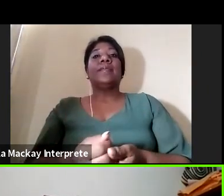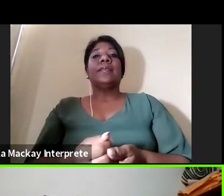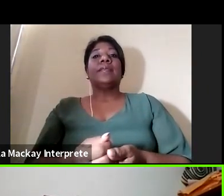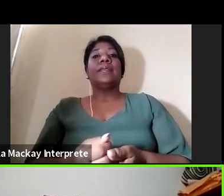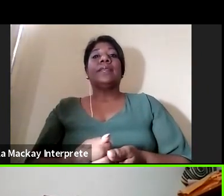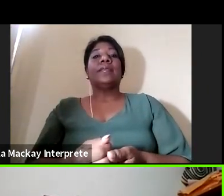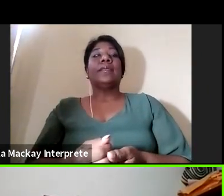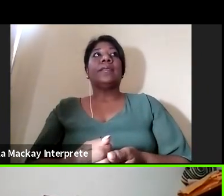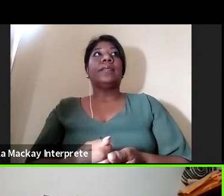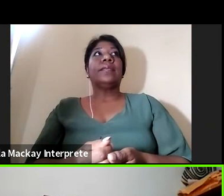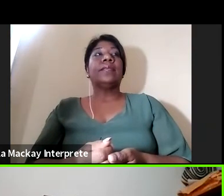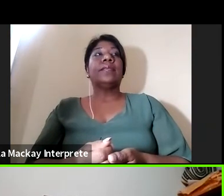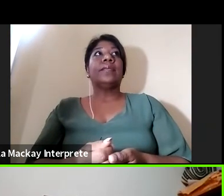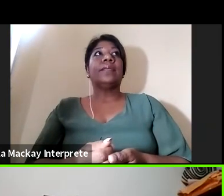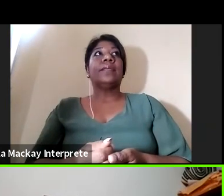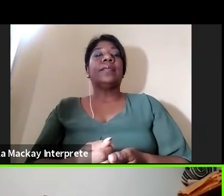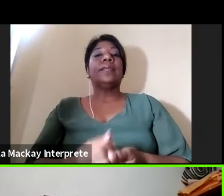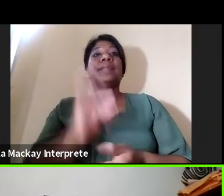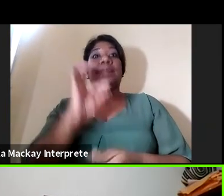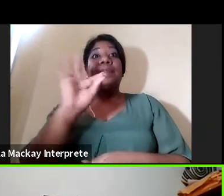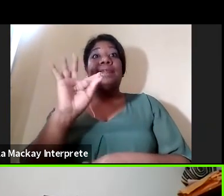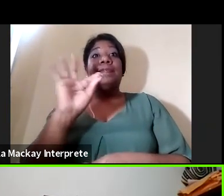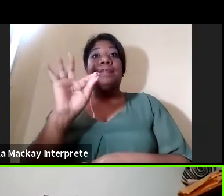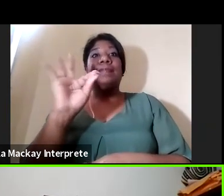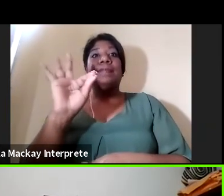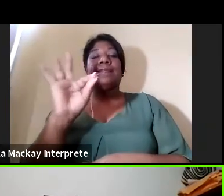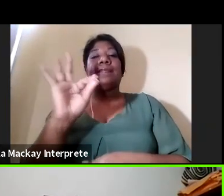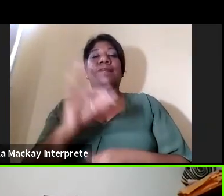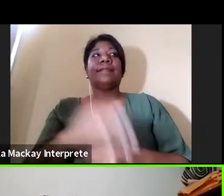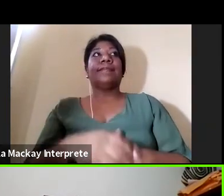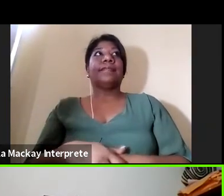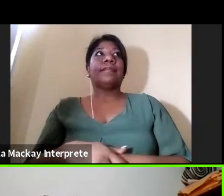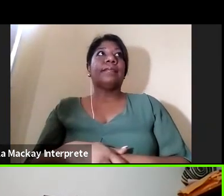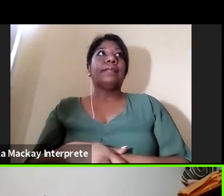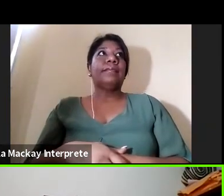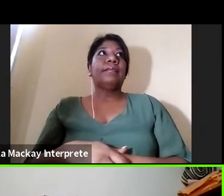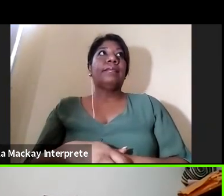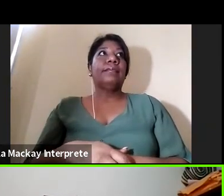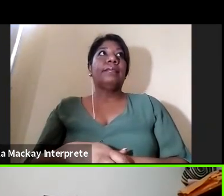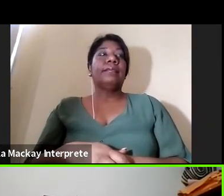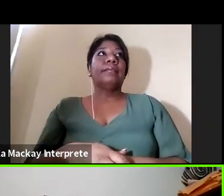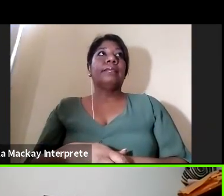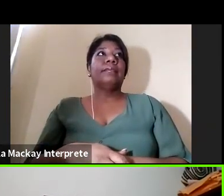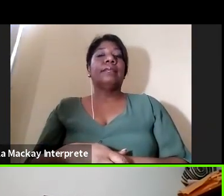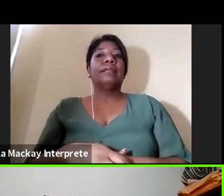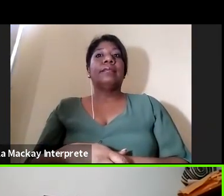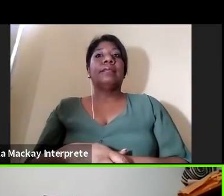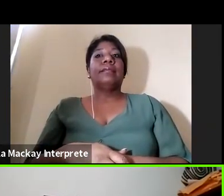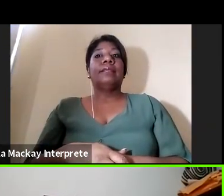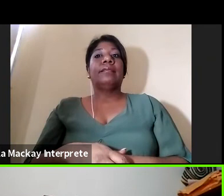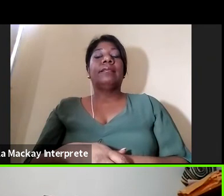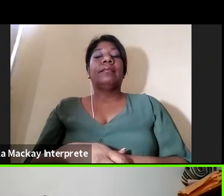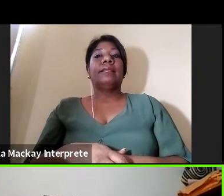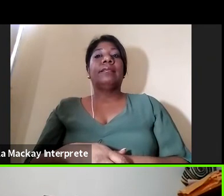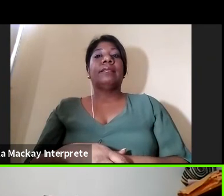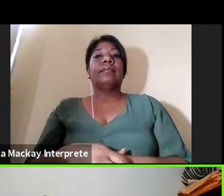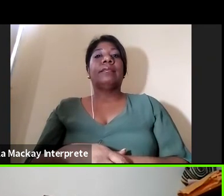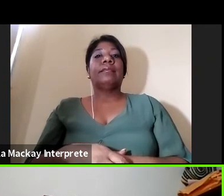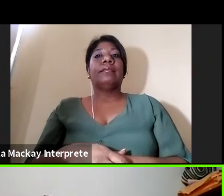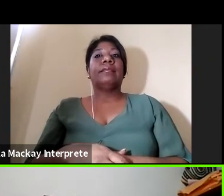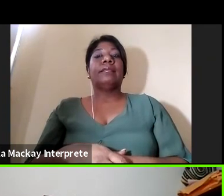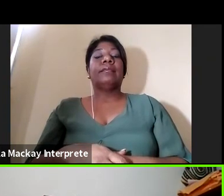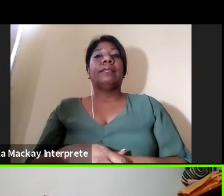me escuchan bien mi propio si disculpen los detalles